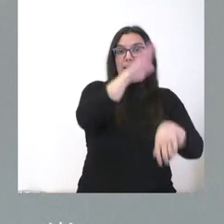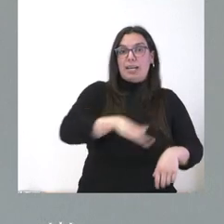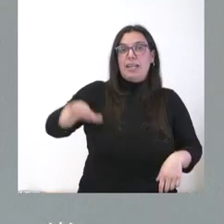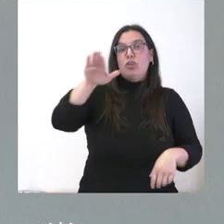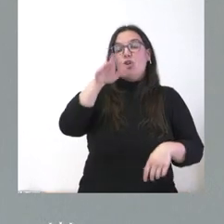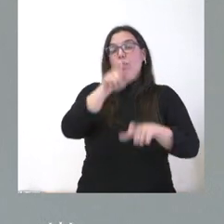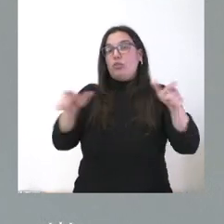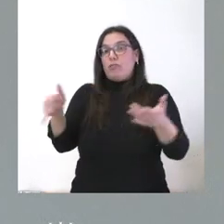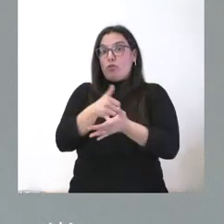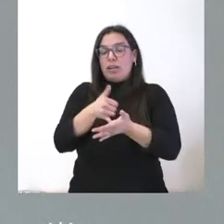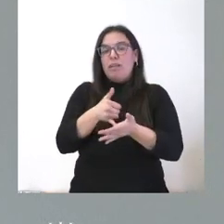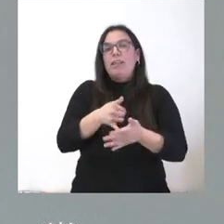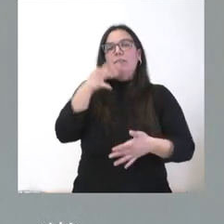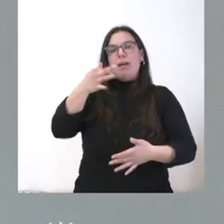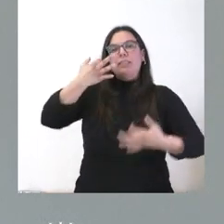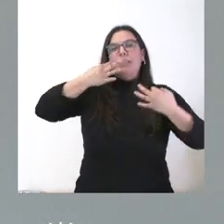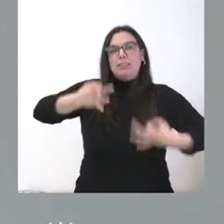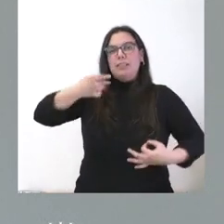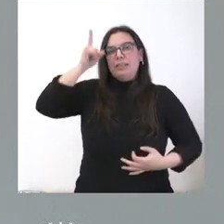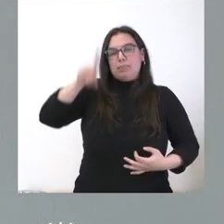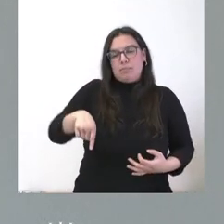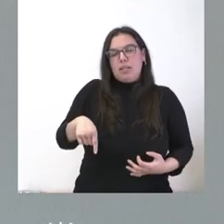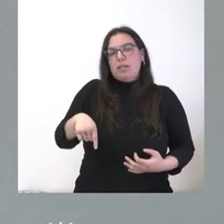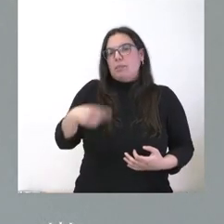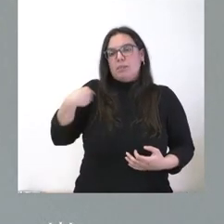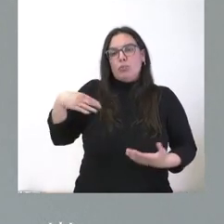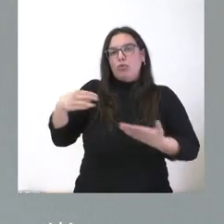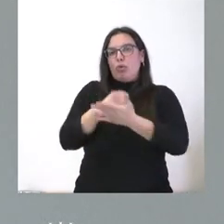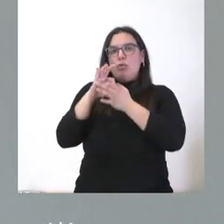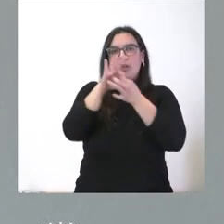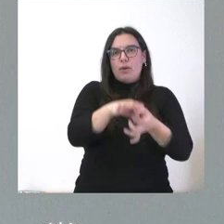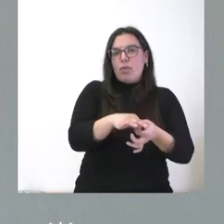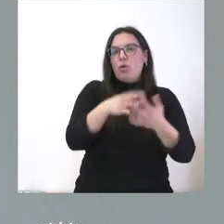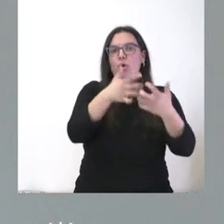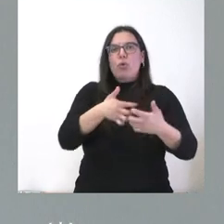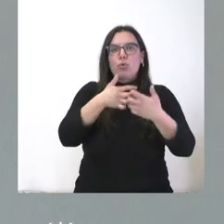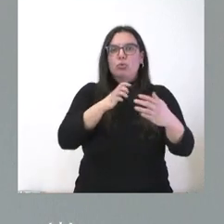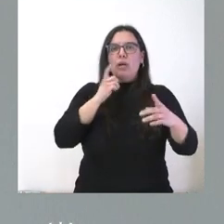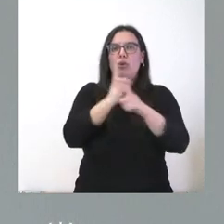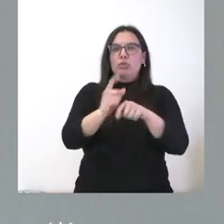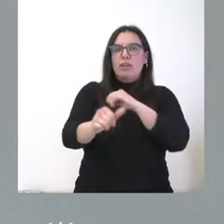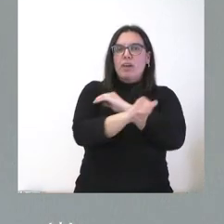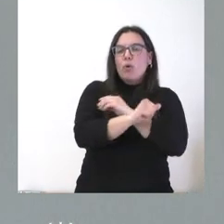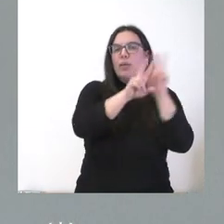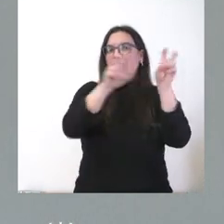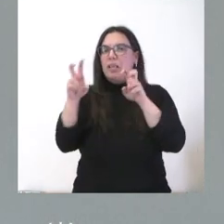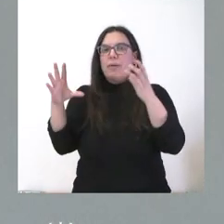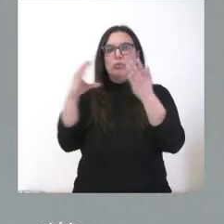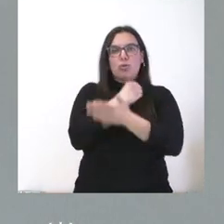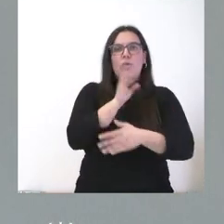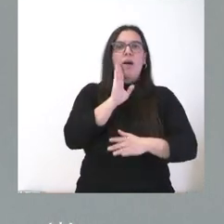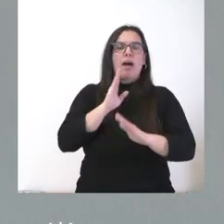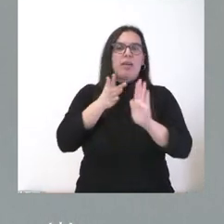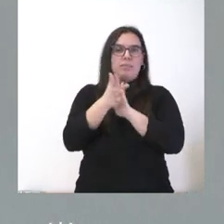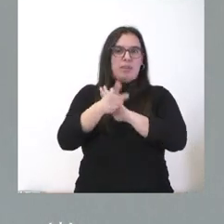y de las personas vulnerables. Y se garantiza, además, todo lo que tiene que ver la lucha contra el fraude y todas las cuestiones que he señalado en la ley.